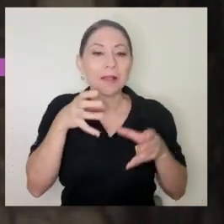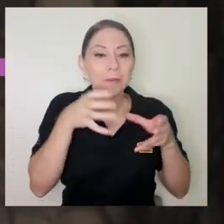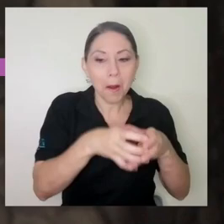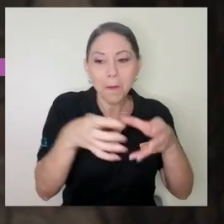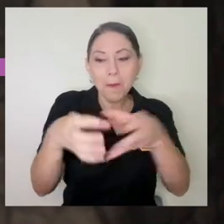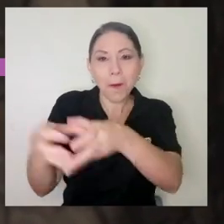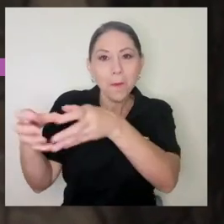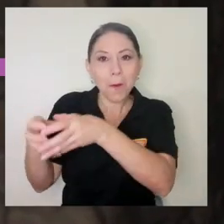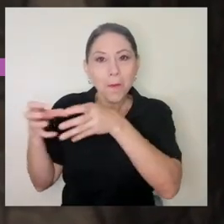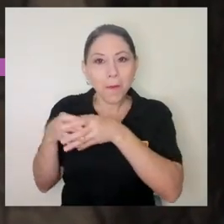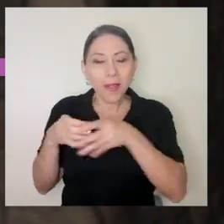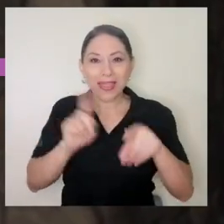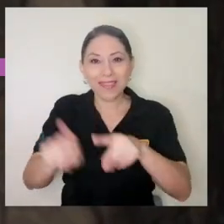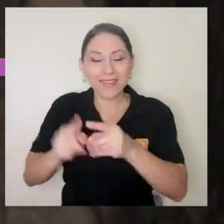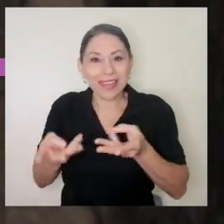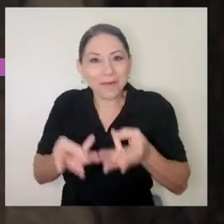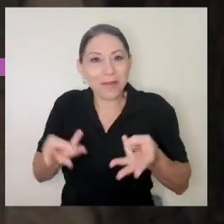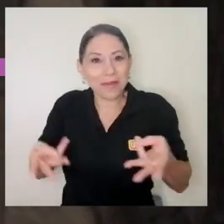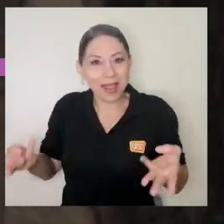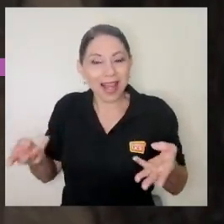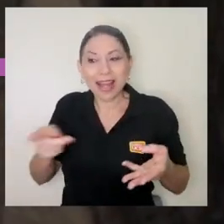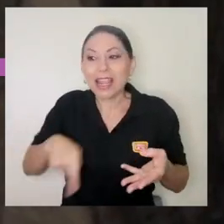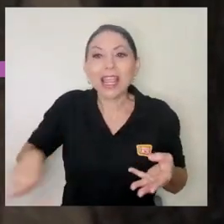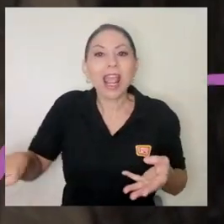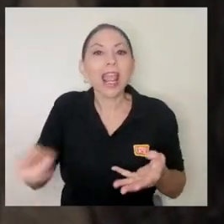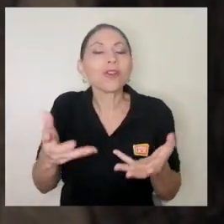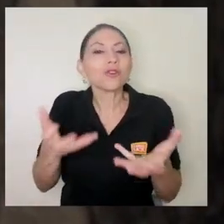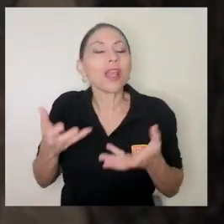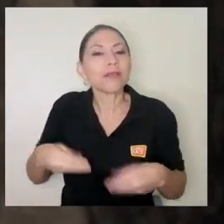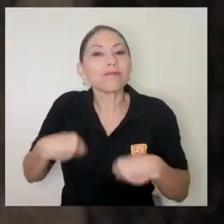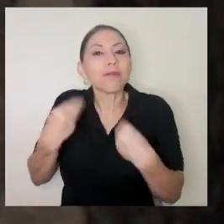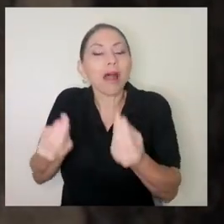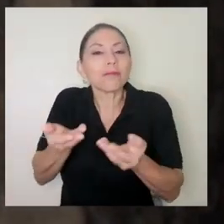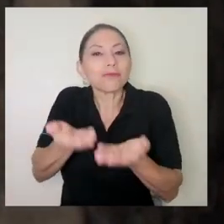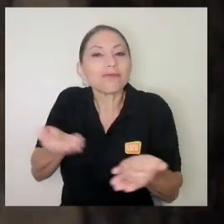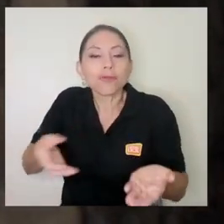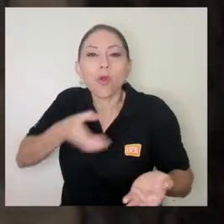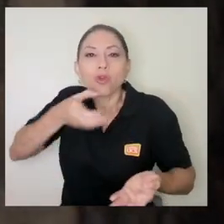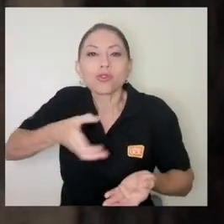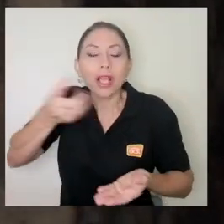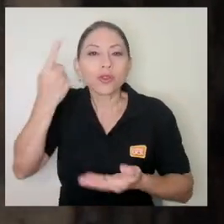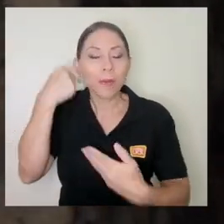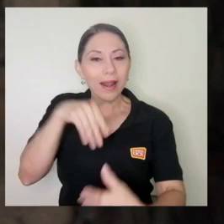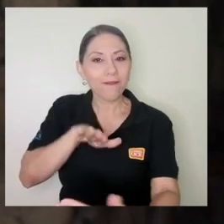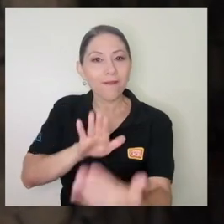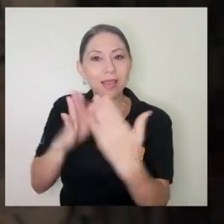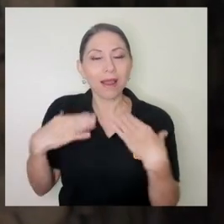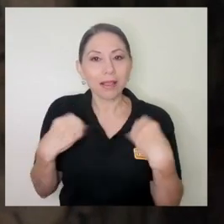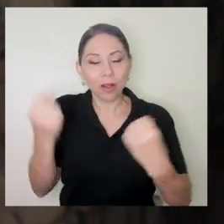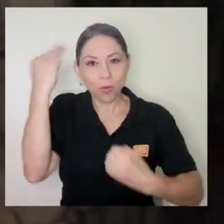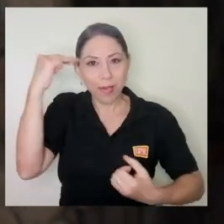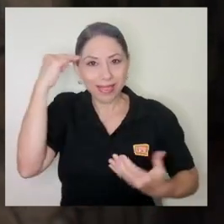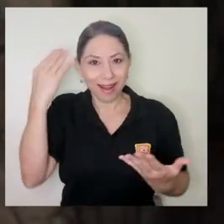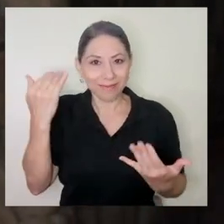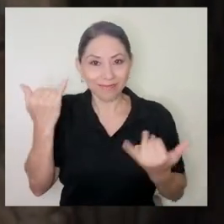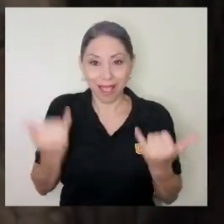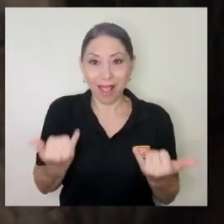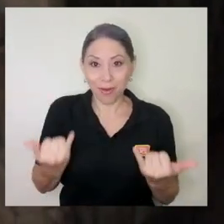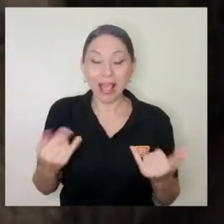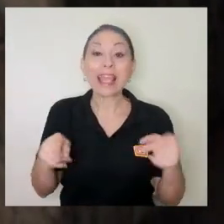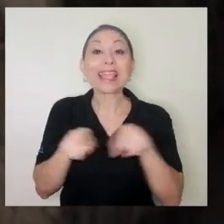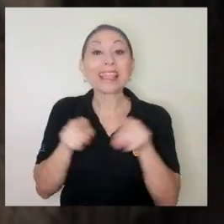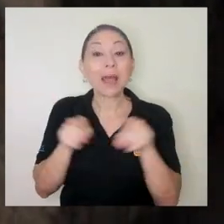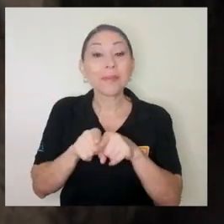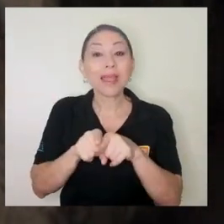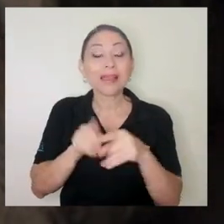orientados a ofrecer recursos consejos digamos para enfrentar los desafíos en salud mental que representa la epidemia y además